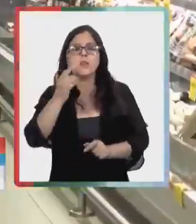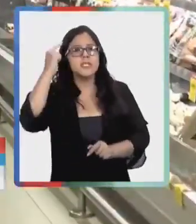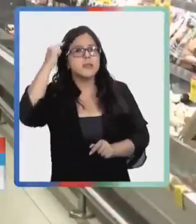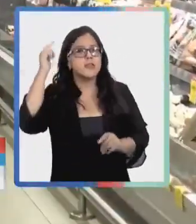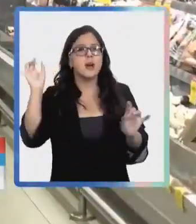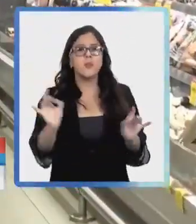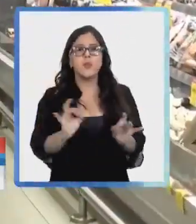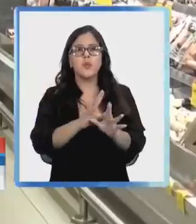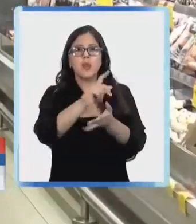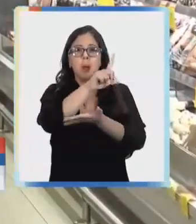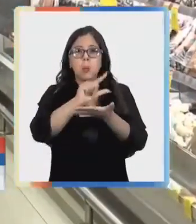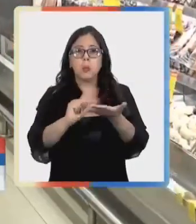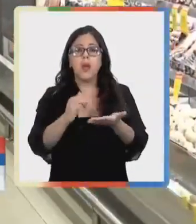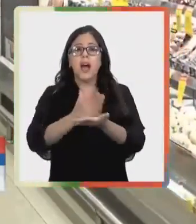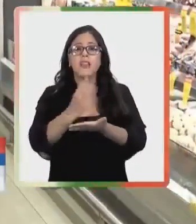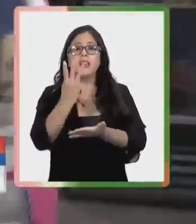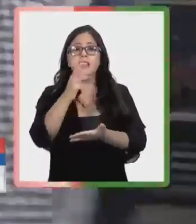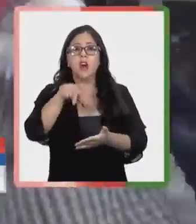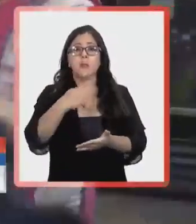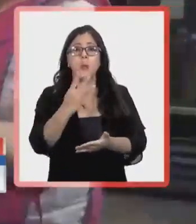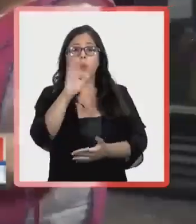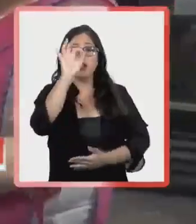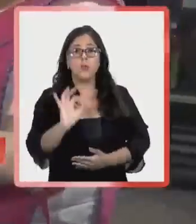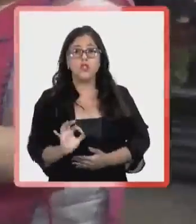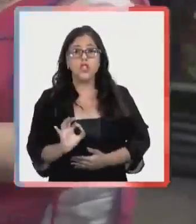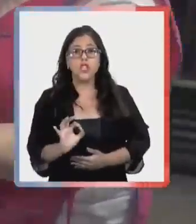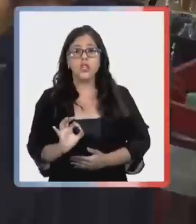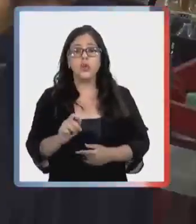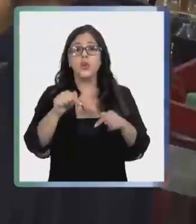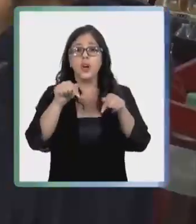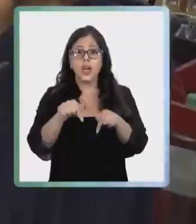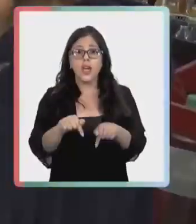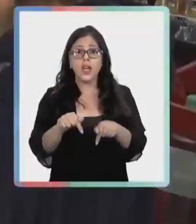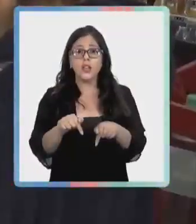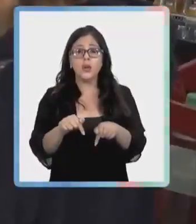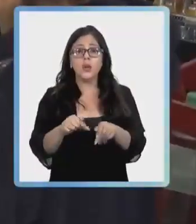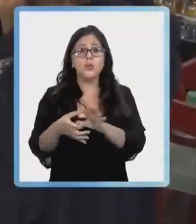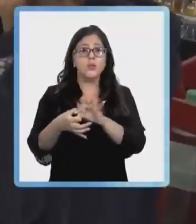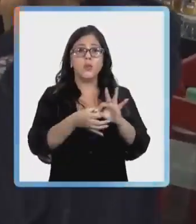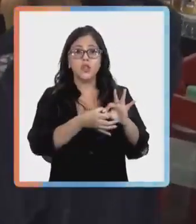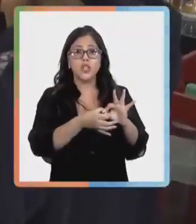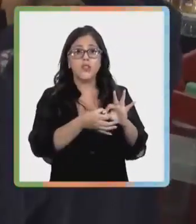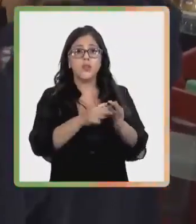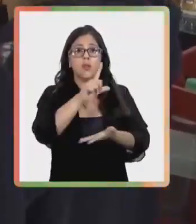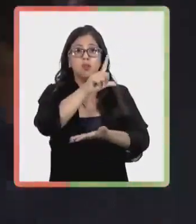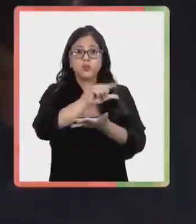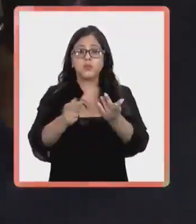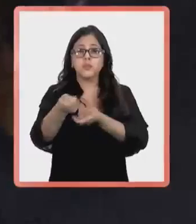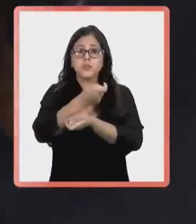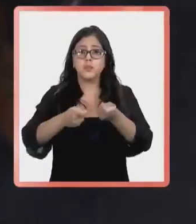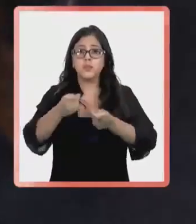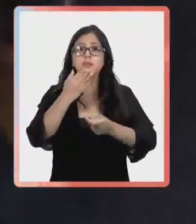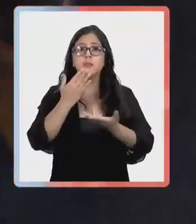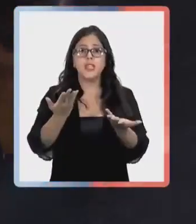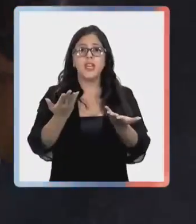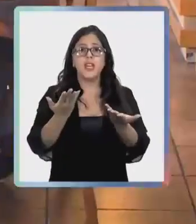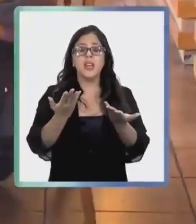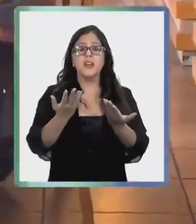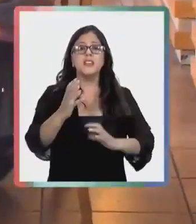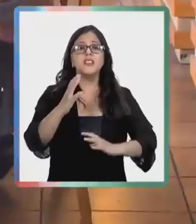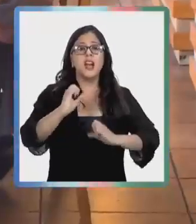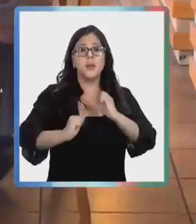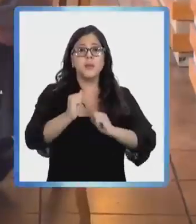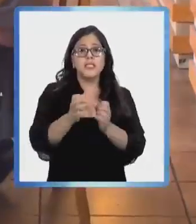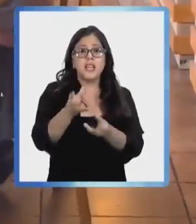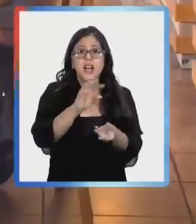anticipaba una contracción de hasta 3,4%. Esta baja se explica por la caída del comercio y la industria manufacturera.